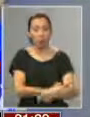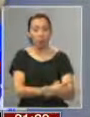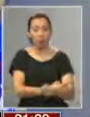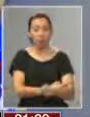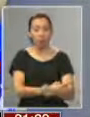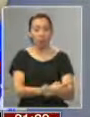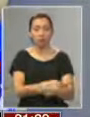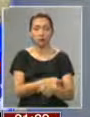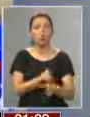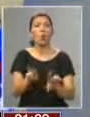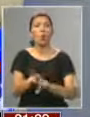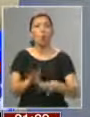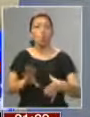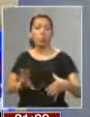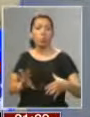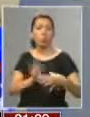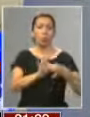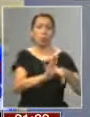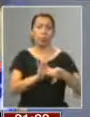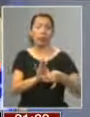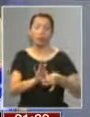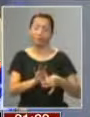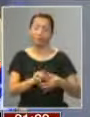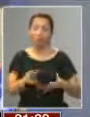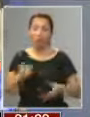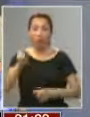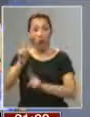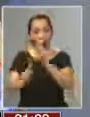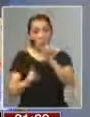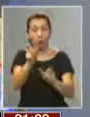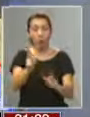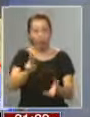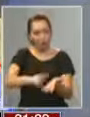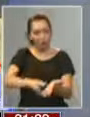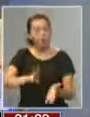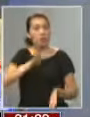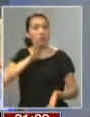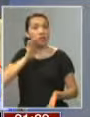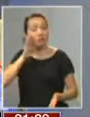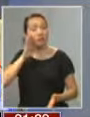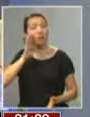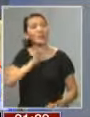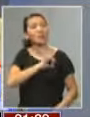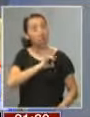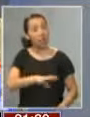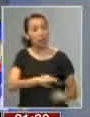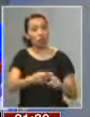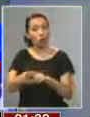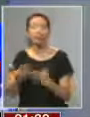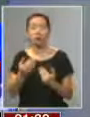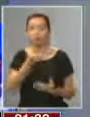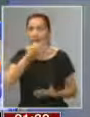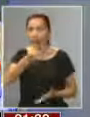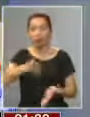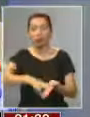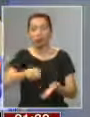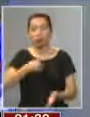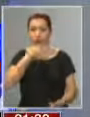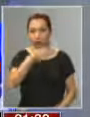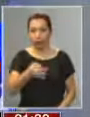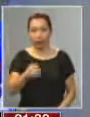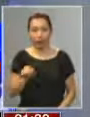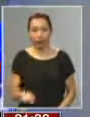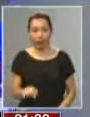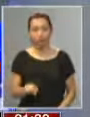un apegamento de engrudo. Yo lo lamento, hay gente honesta allí. Pero la sociedad chilena necesita que le hablen con la verdad. Entonces, lo que yo digo es lo siguiente.